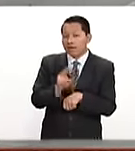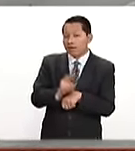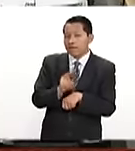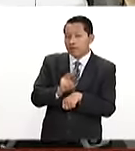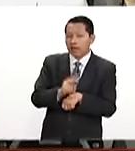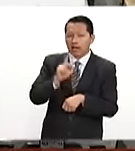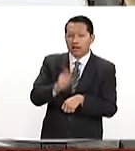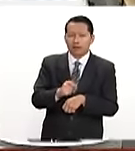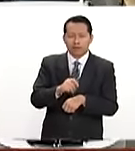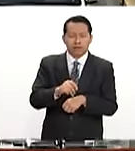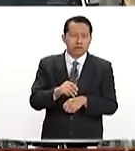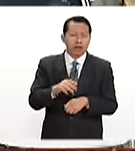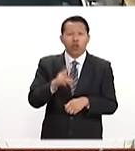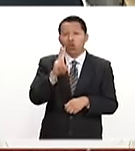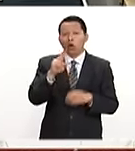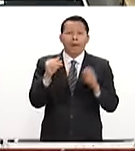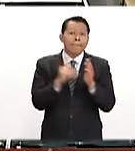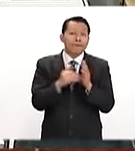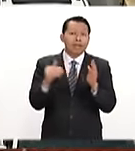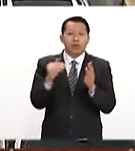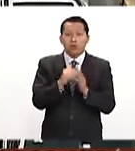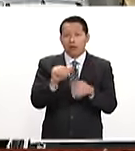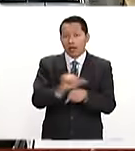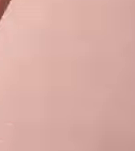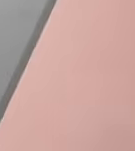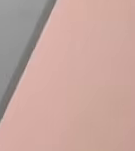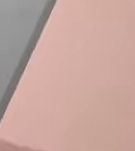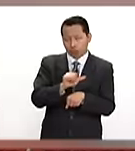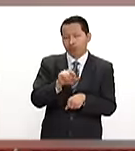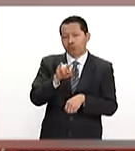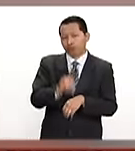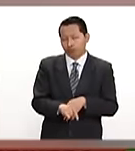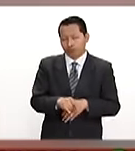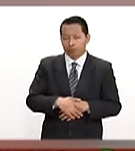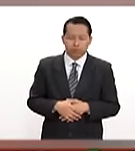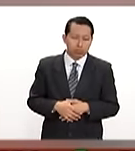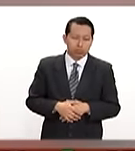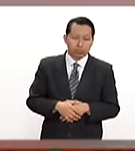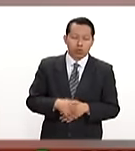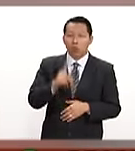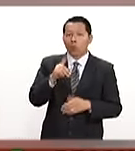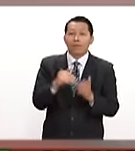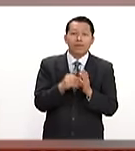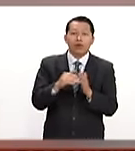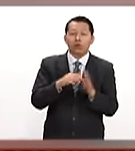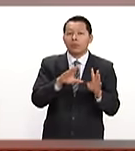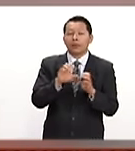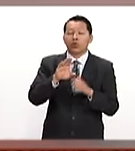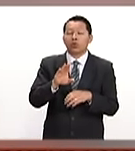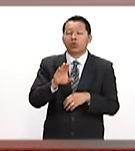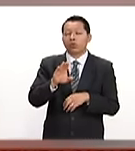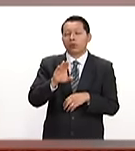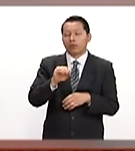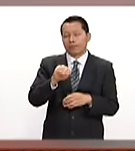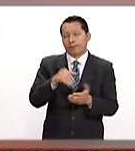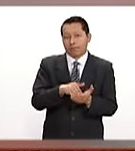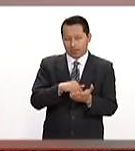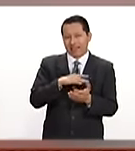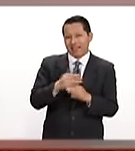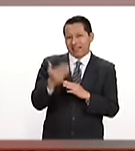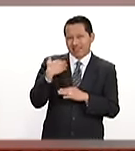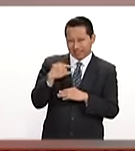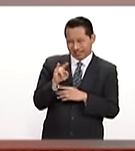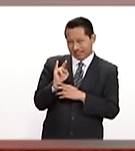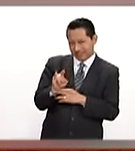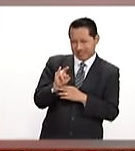circular todos los días casi dos millones de vehículos. Un millón 900 mil autos que tenían holograma cero